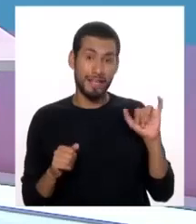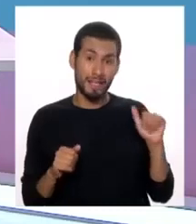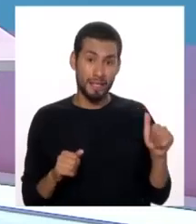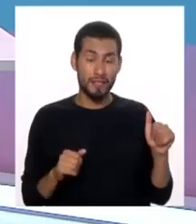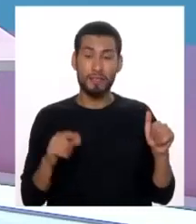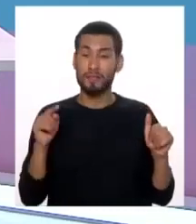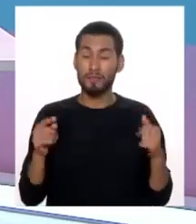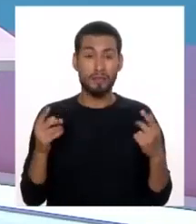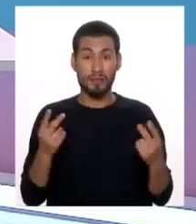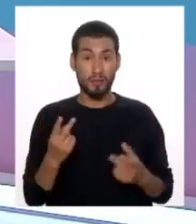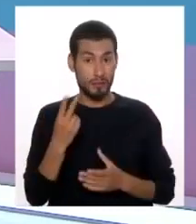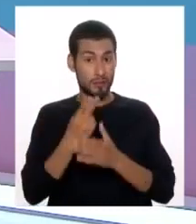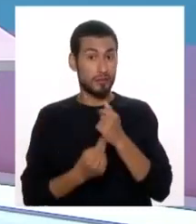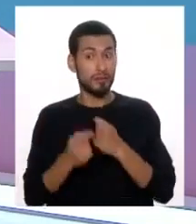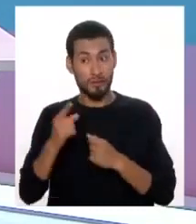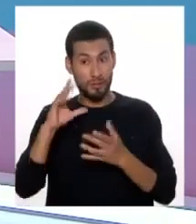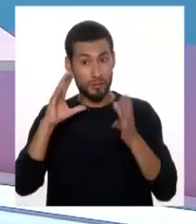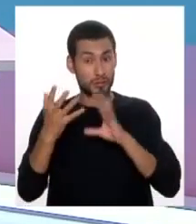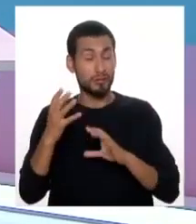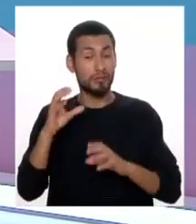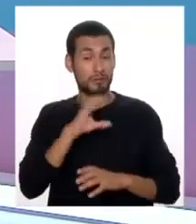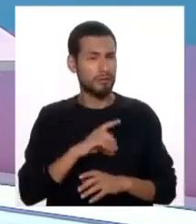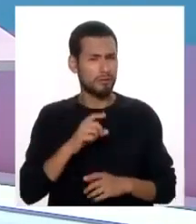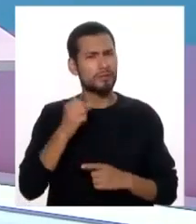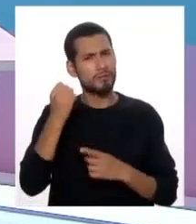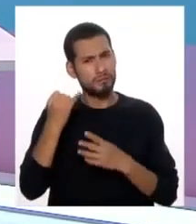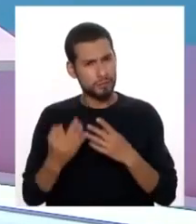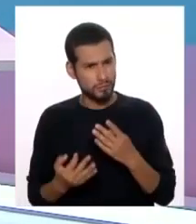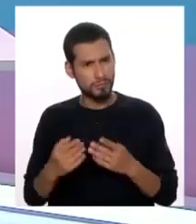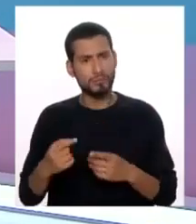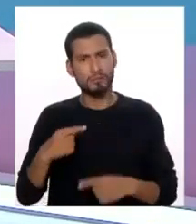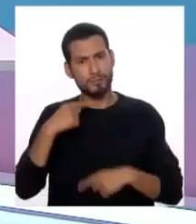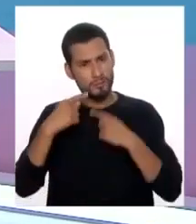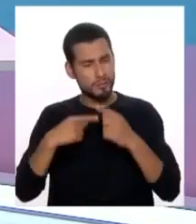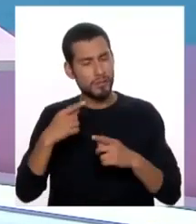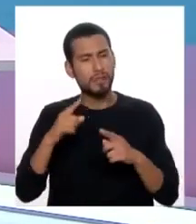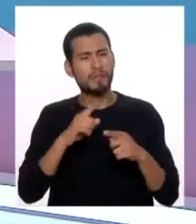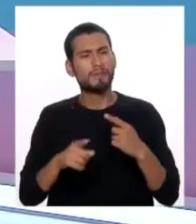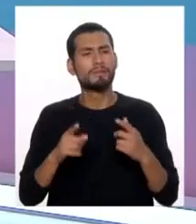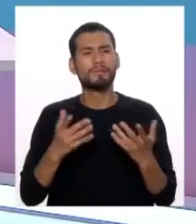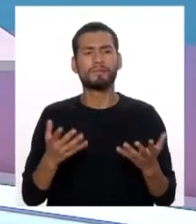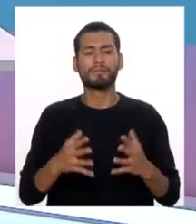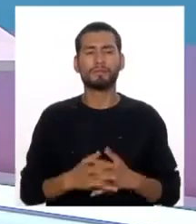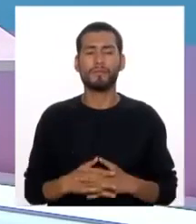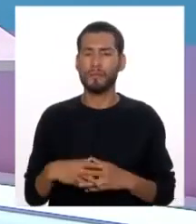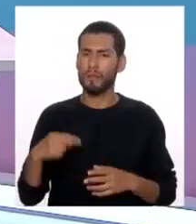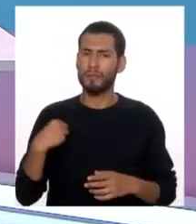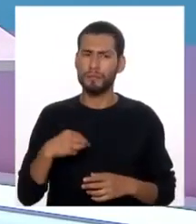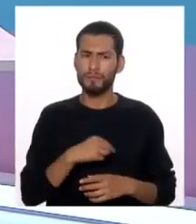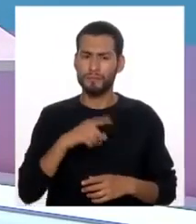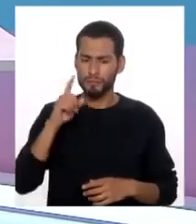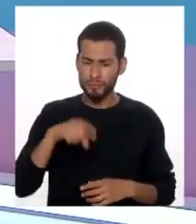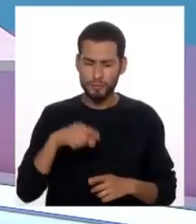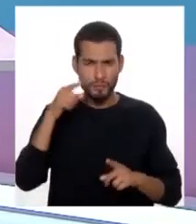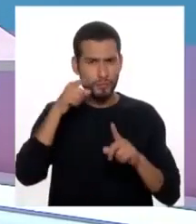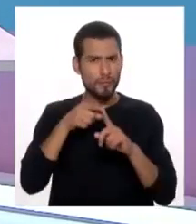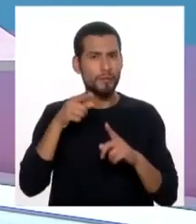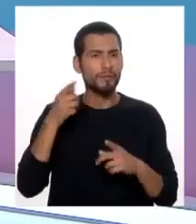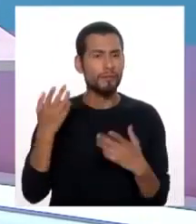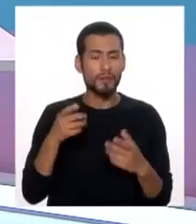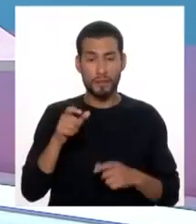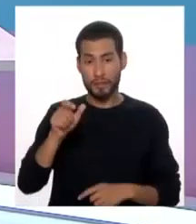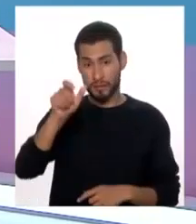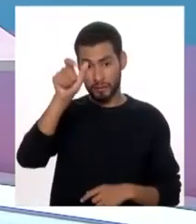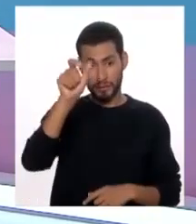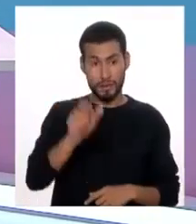los únicos trastornos de la conducta alimentaria, hay varios más de los cuales vamos a hablar, es que nosotros tenemos que abordar a la